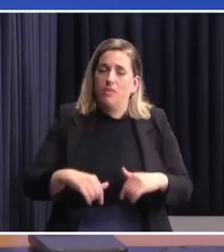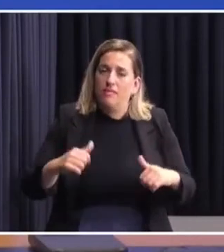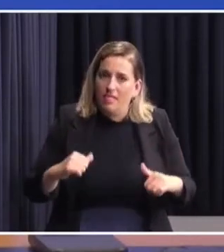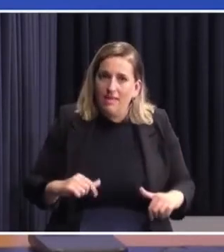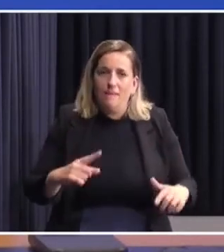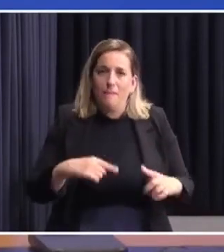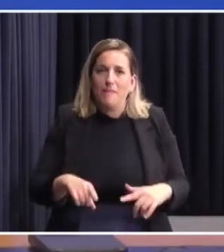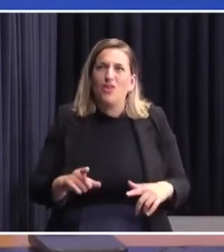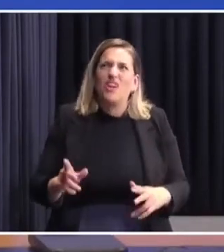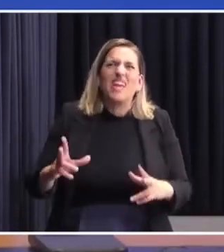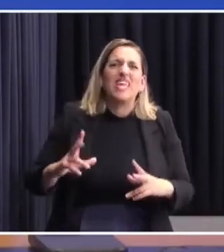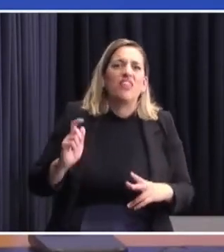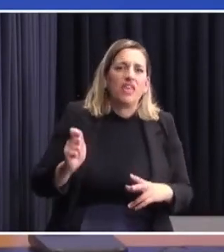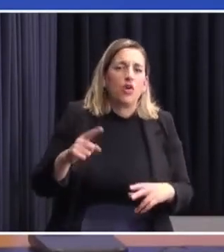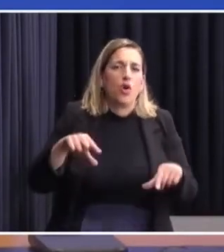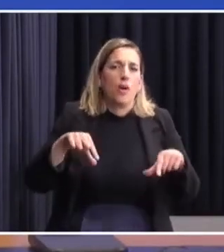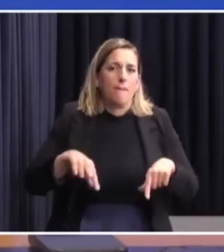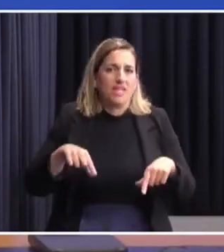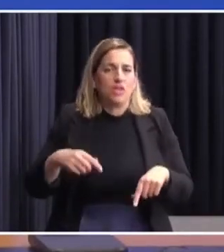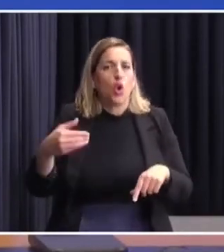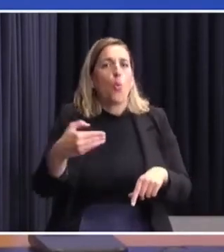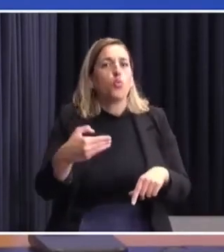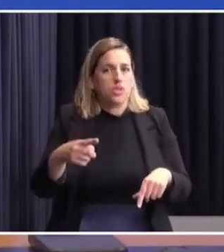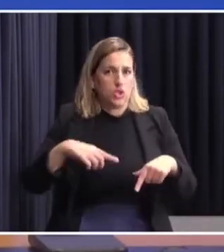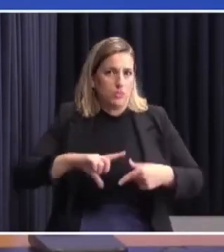dijo que no sabía fue el Ministro Bustillo.